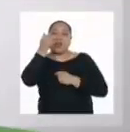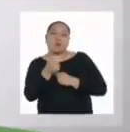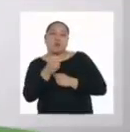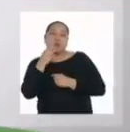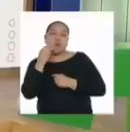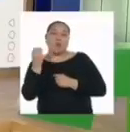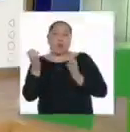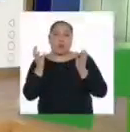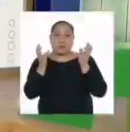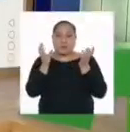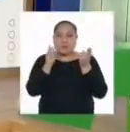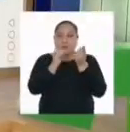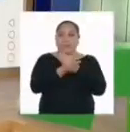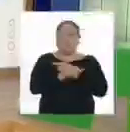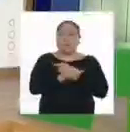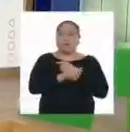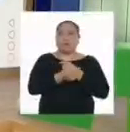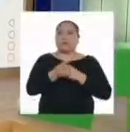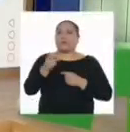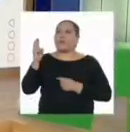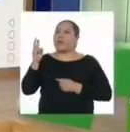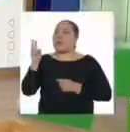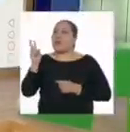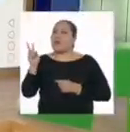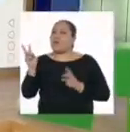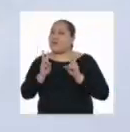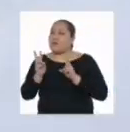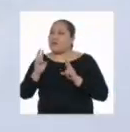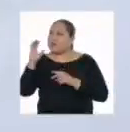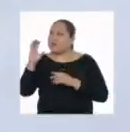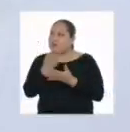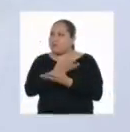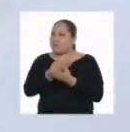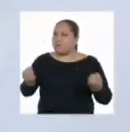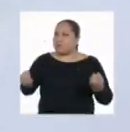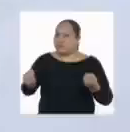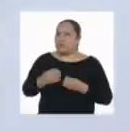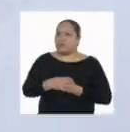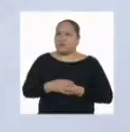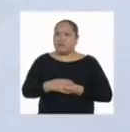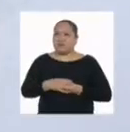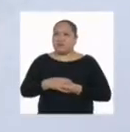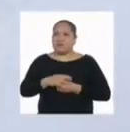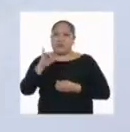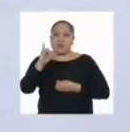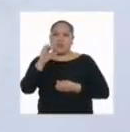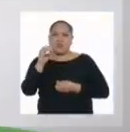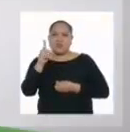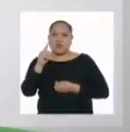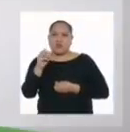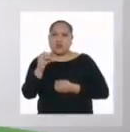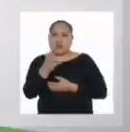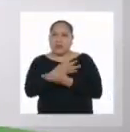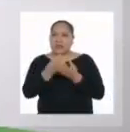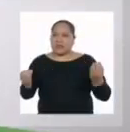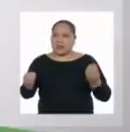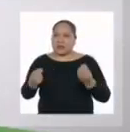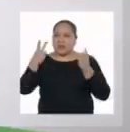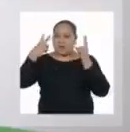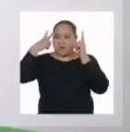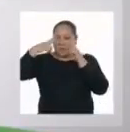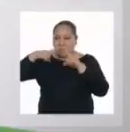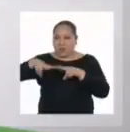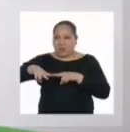morado oscuro. En la disolución de vitamina C, desapareció. El yodo desapareció. Mira,